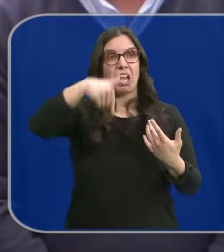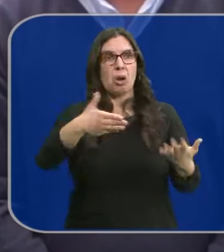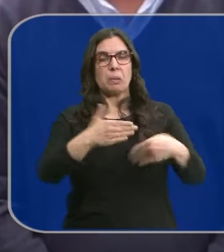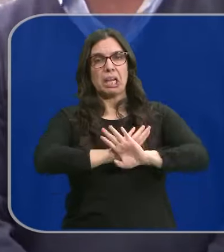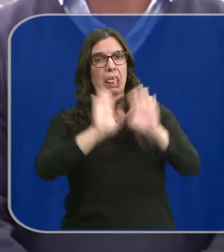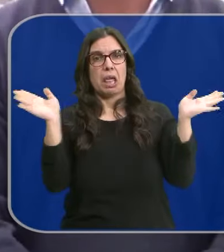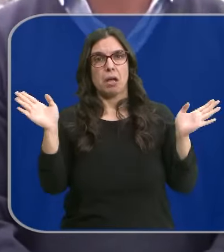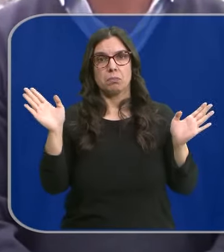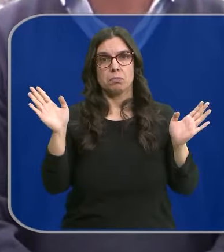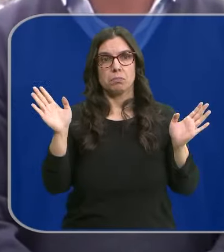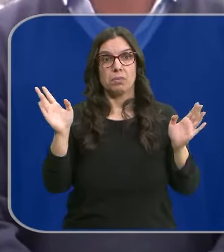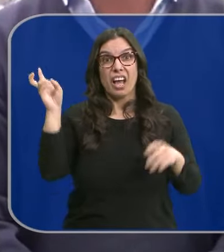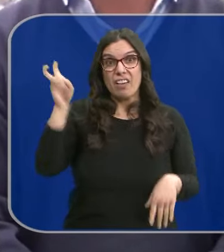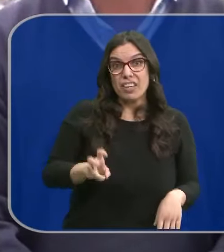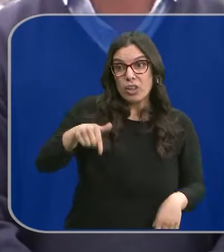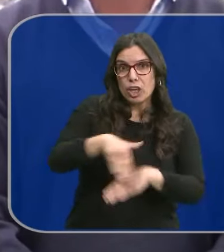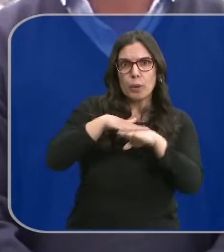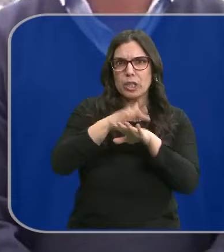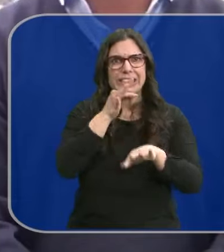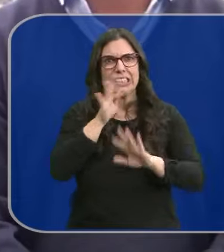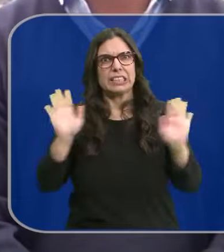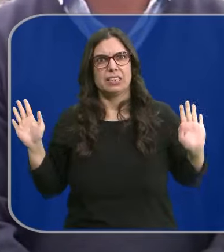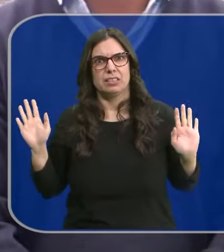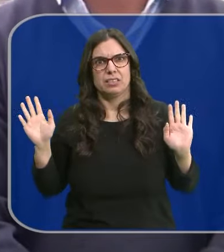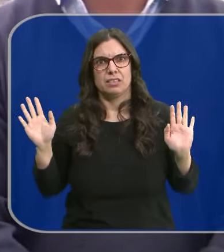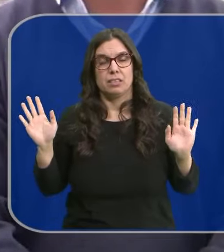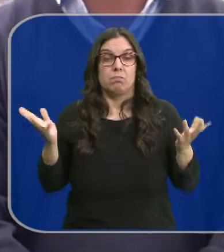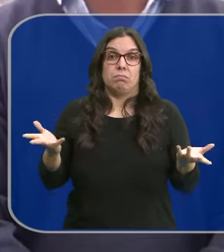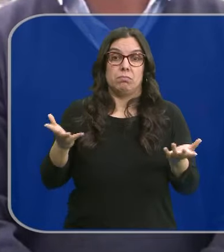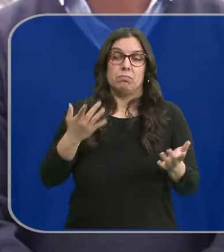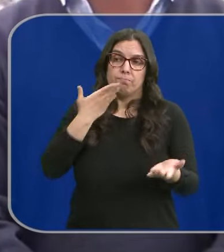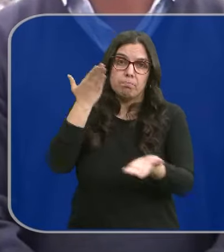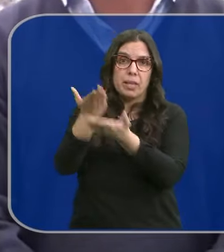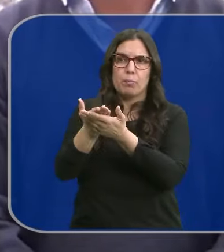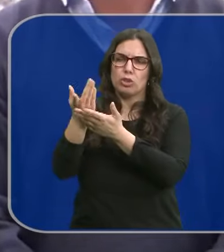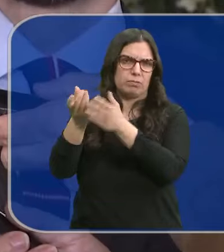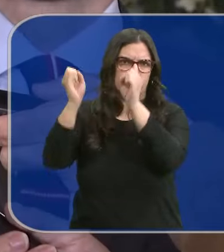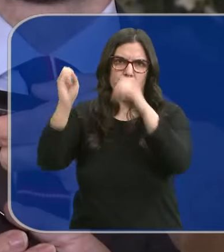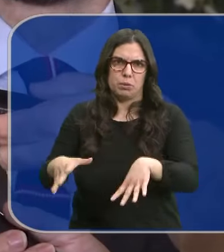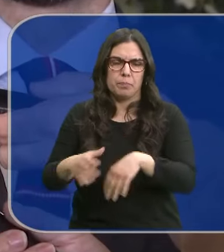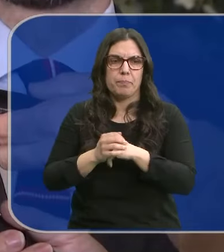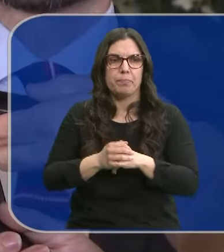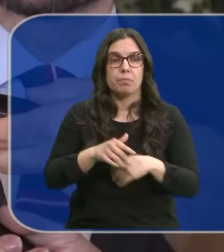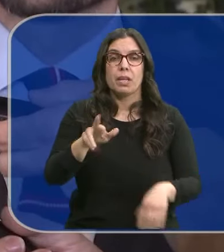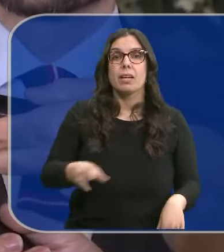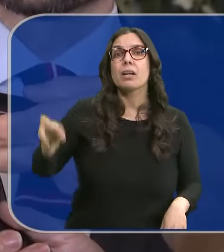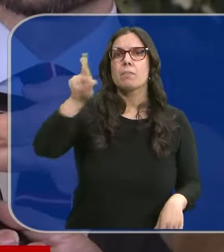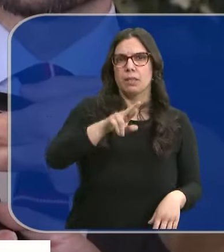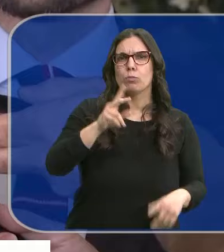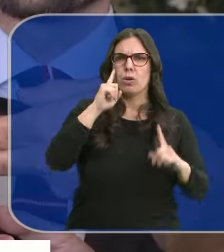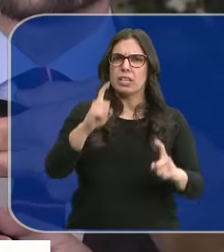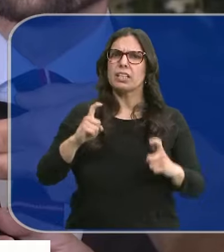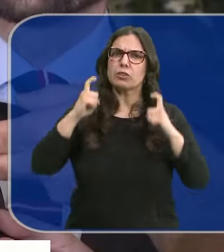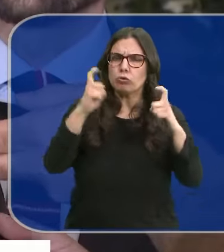que aquí no pasa nada. Todavía no ha venido el gobierno aquí y por consiguiente le pedimos que se vaya. Reiterar el